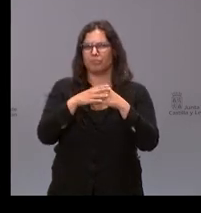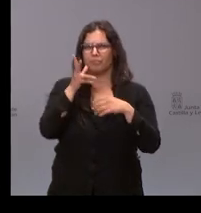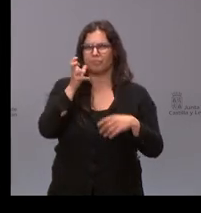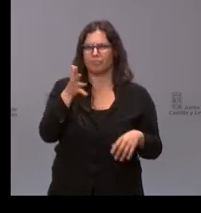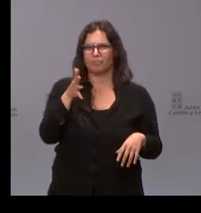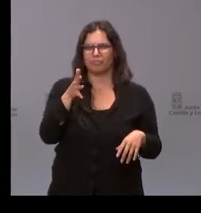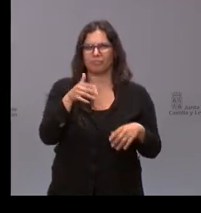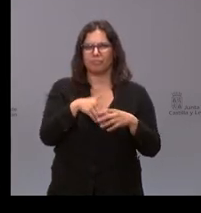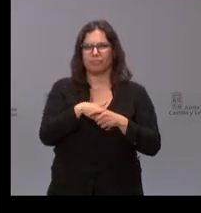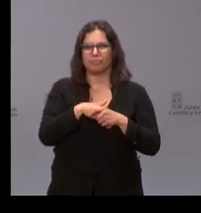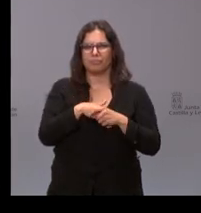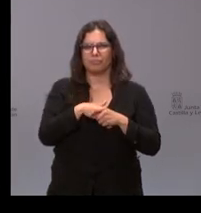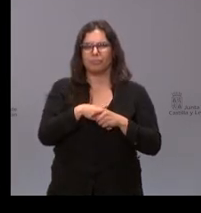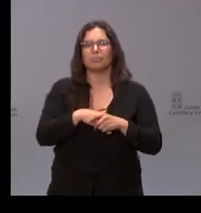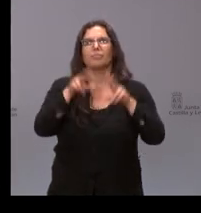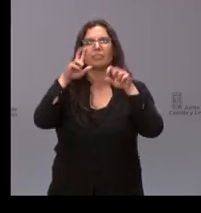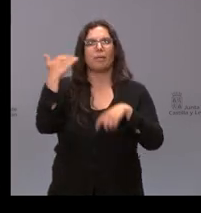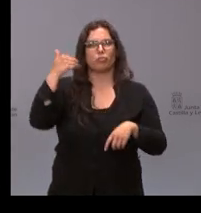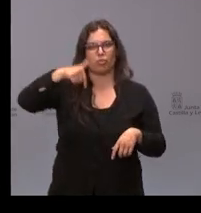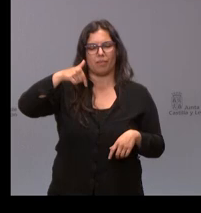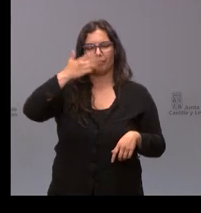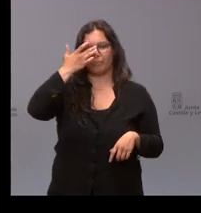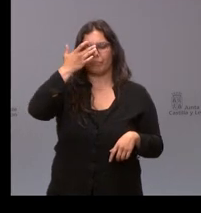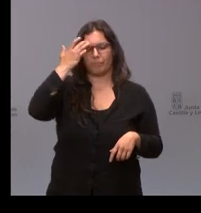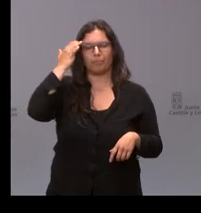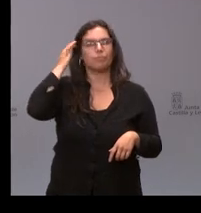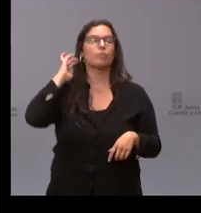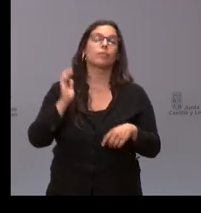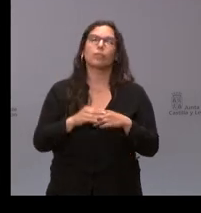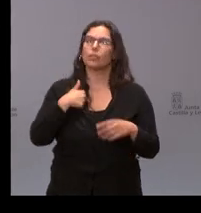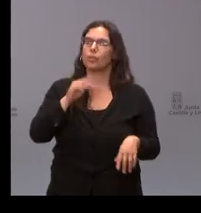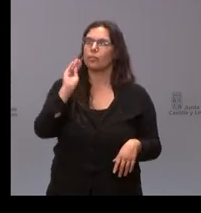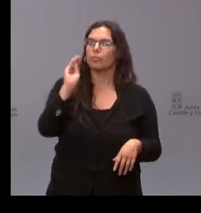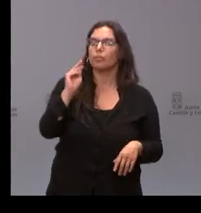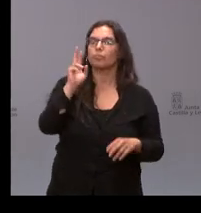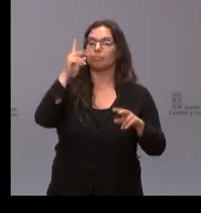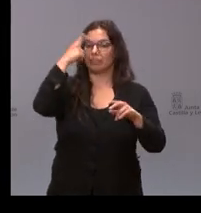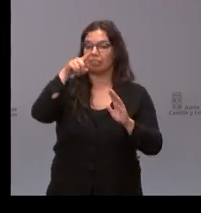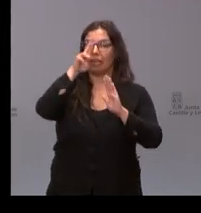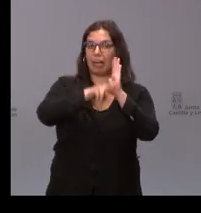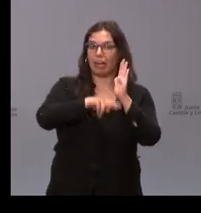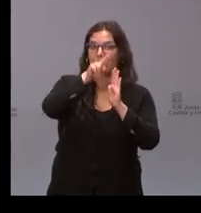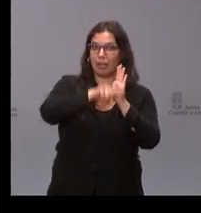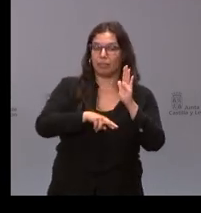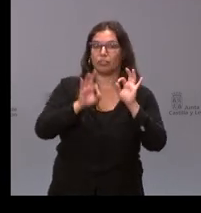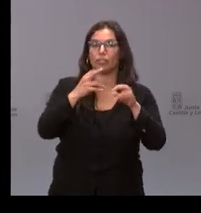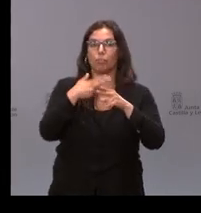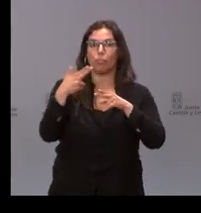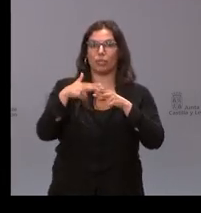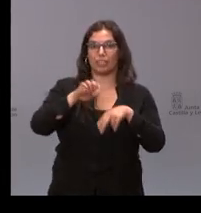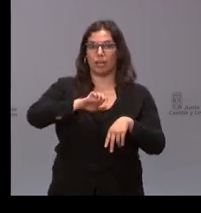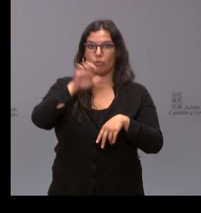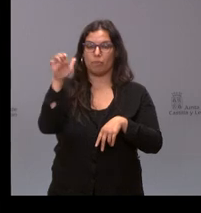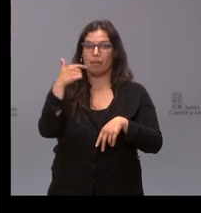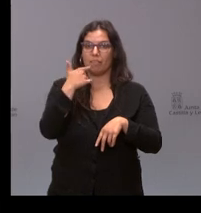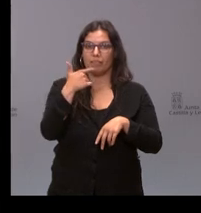hoy en Soria y yo le quería preguntar al portavoz de la Junta sabiendo que los reglamentos de las políticas comunitarias establecen que los